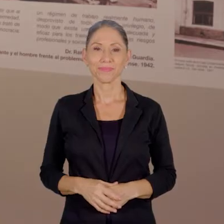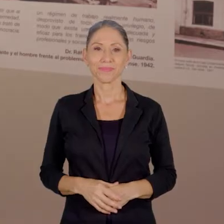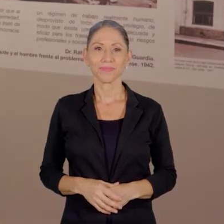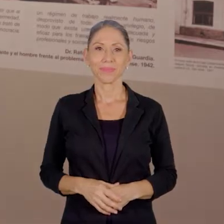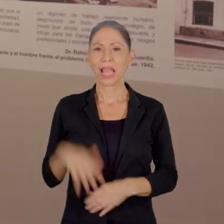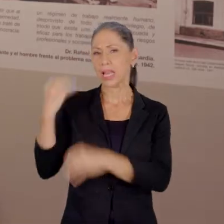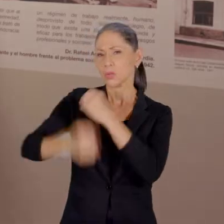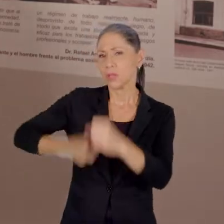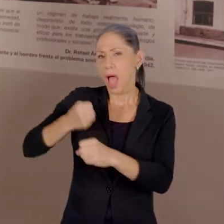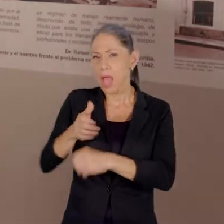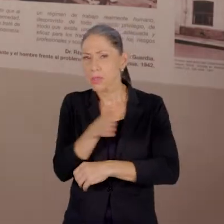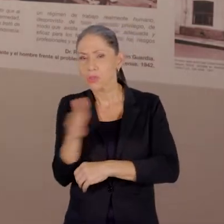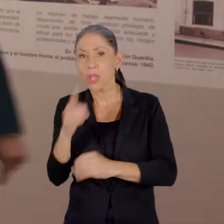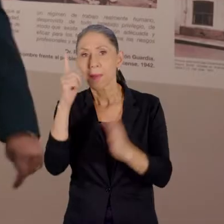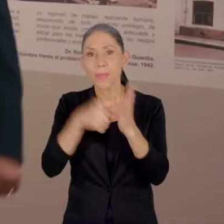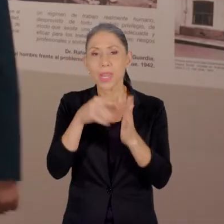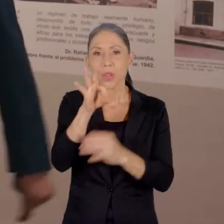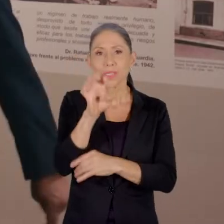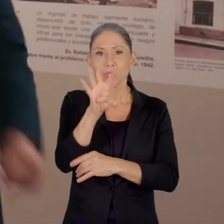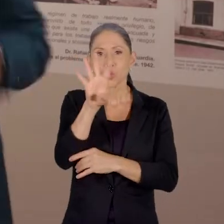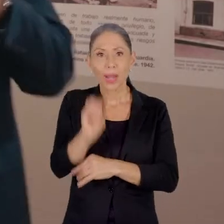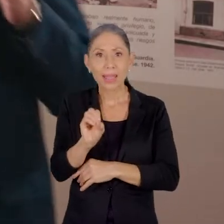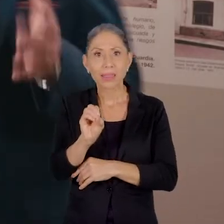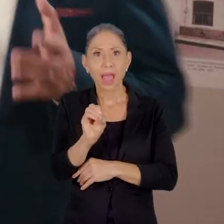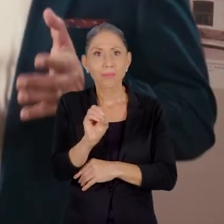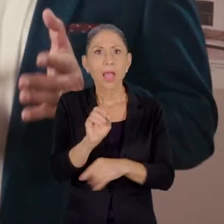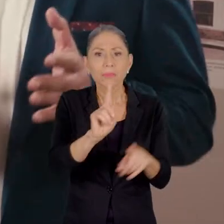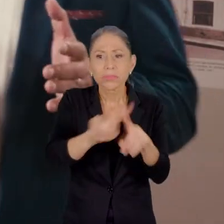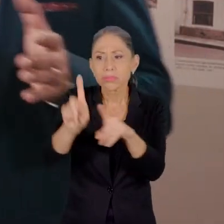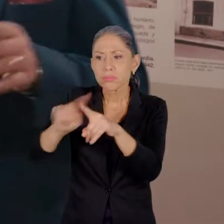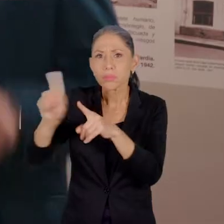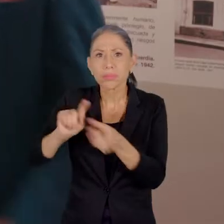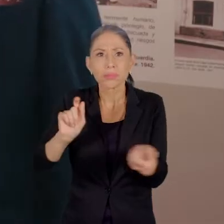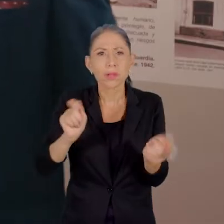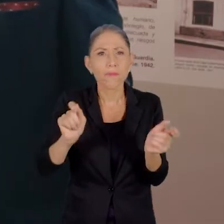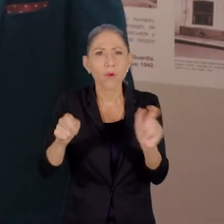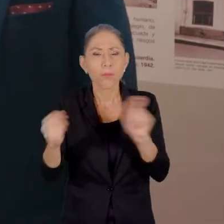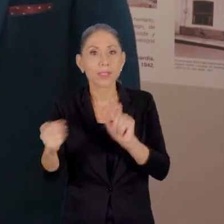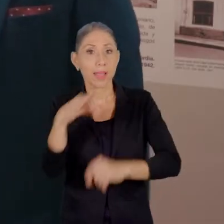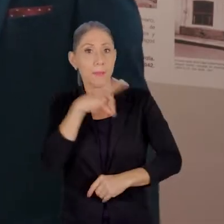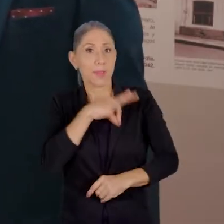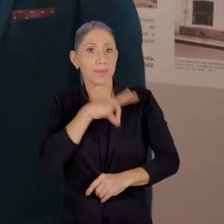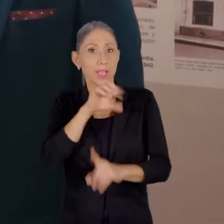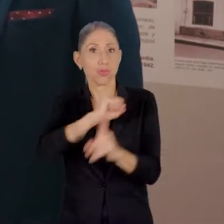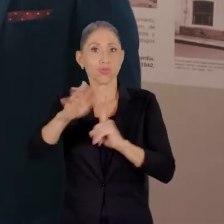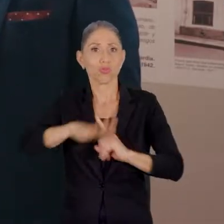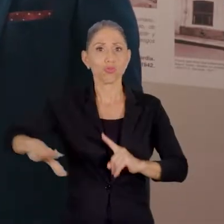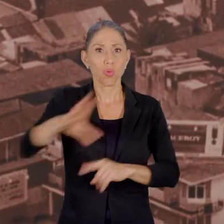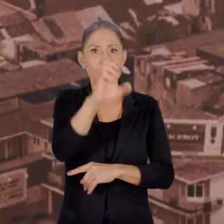En la década de 1940 surgieron una serie de reformas que beneficiaron a la sociedad